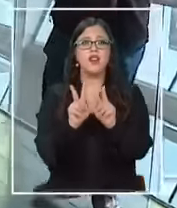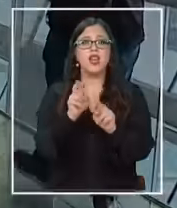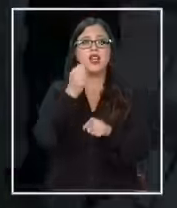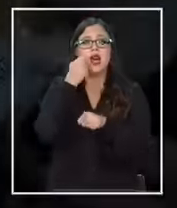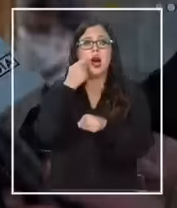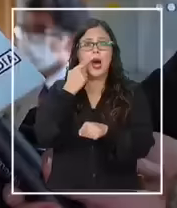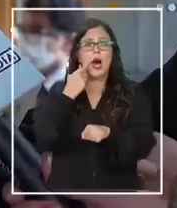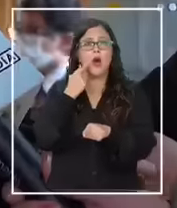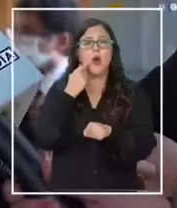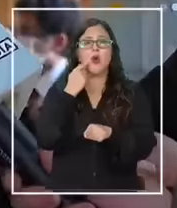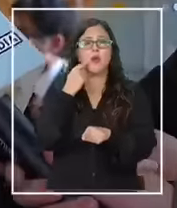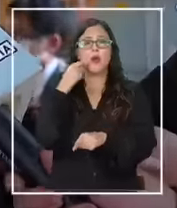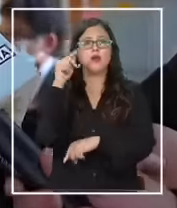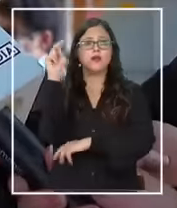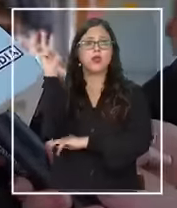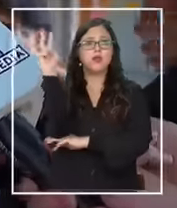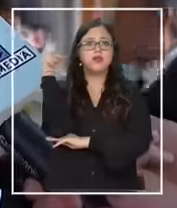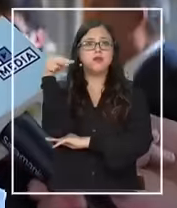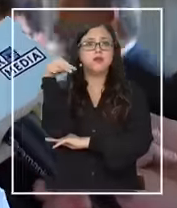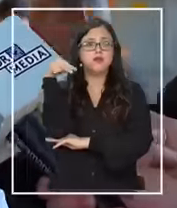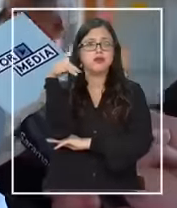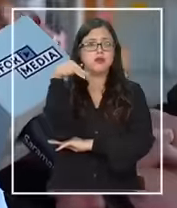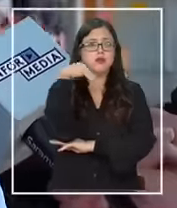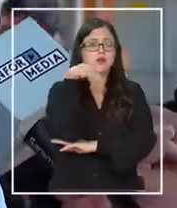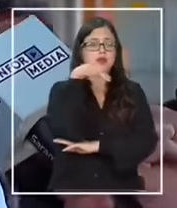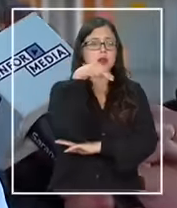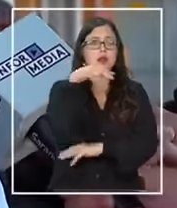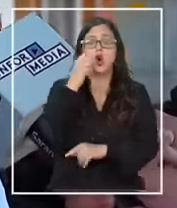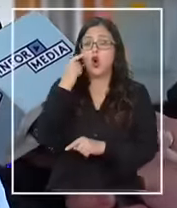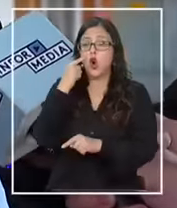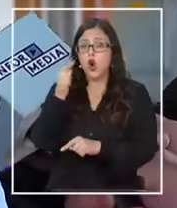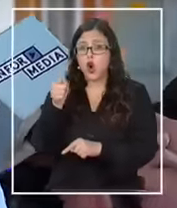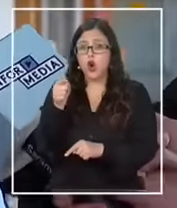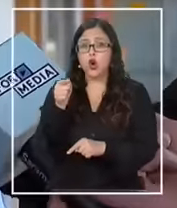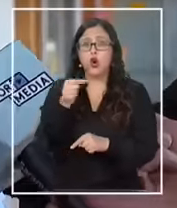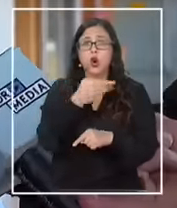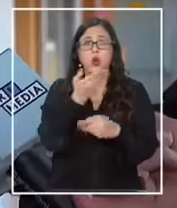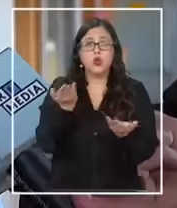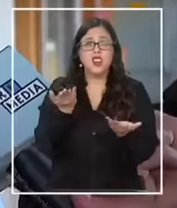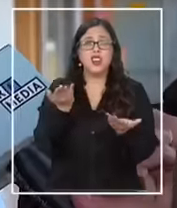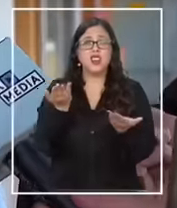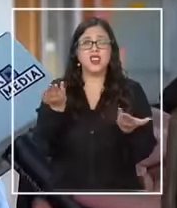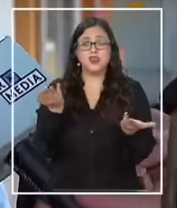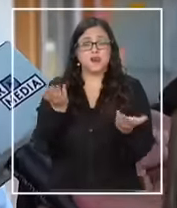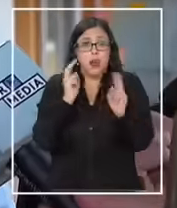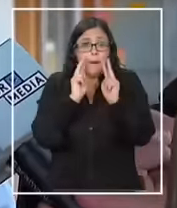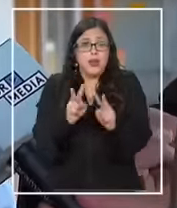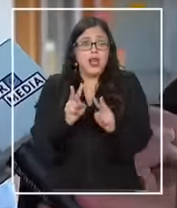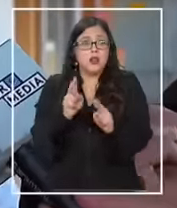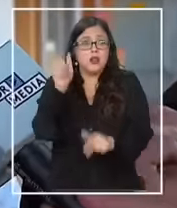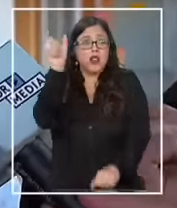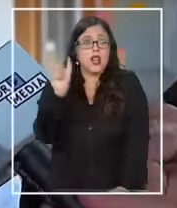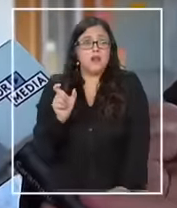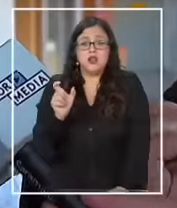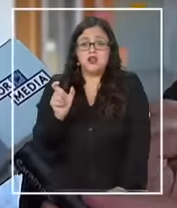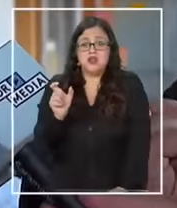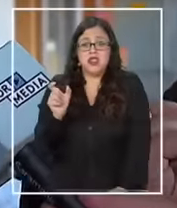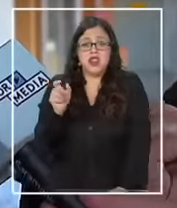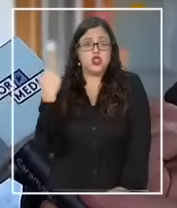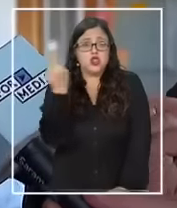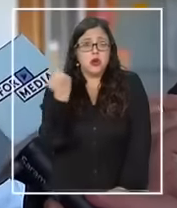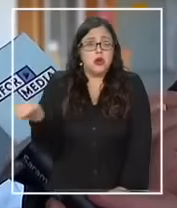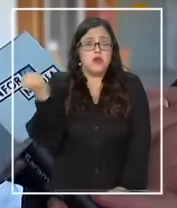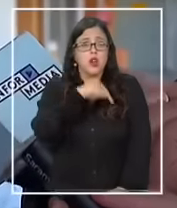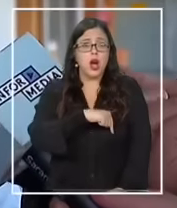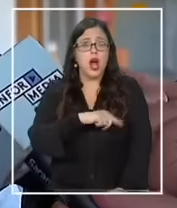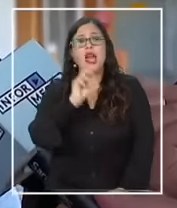Torrealba. Creemos que es una petición exagerada, no se hace necesario. Ustedes mismos están viendo que el exalcalde vino por sus propios medios y mañana va a